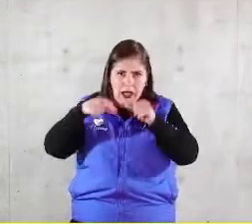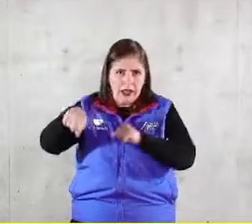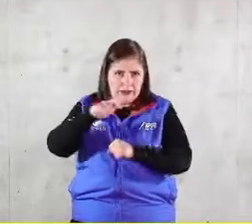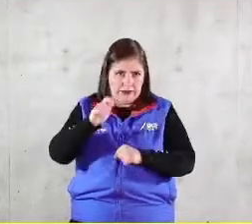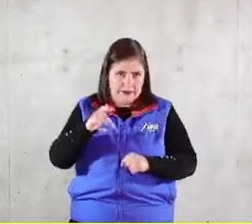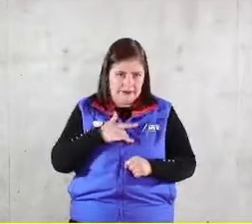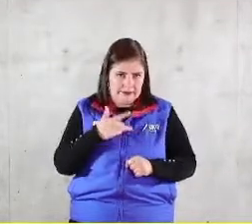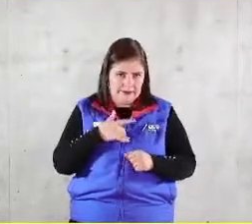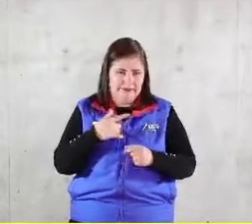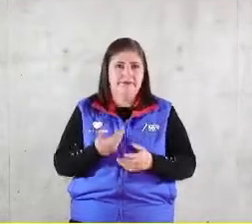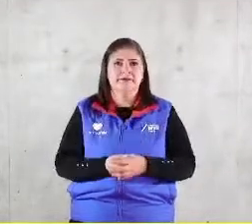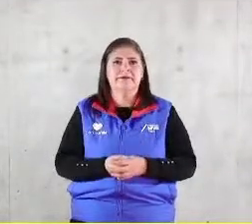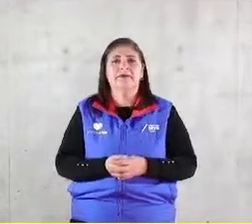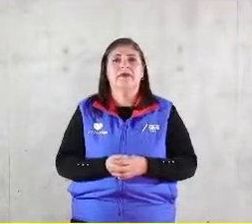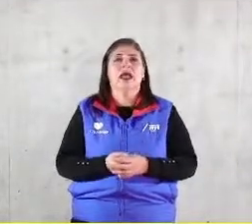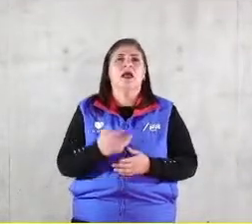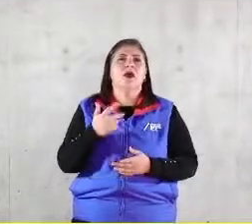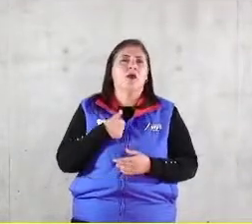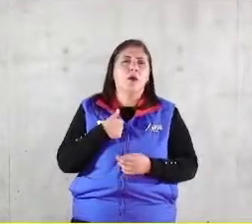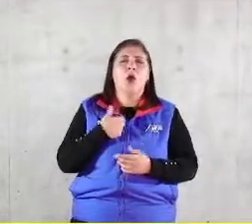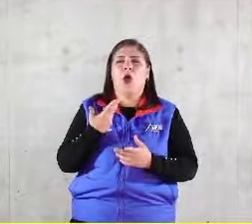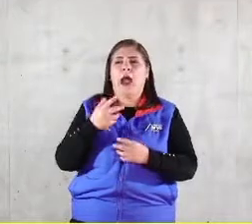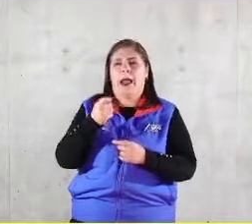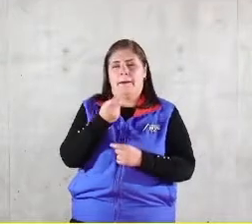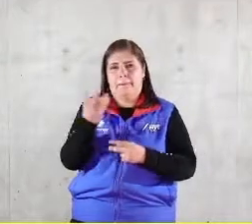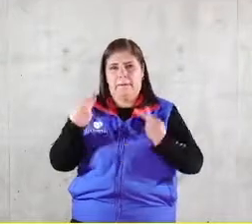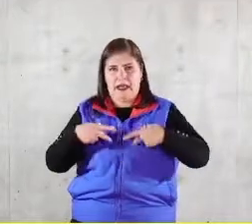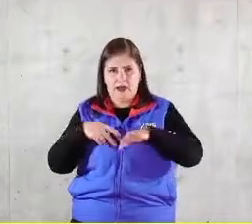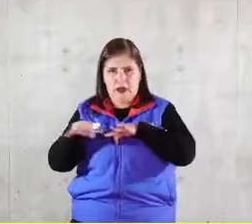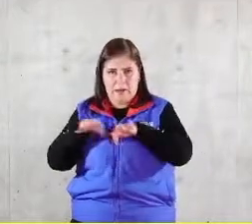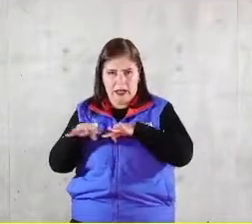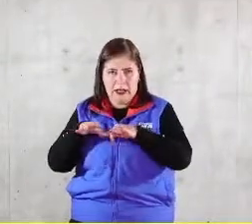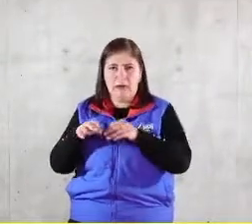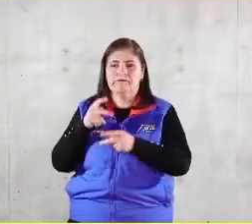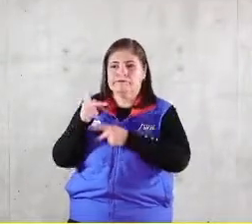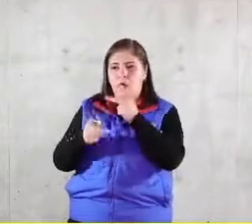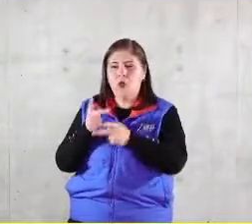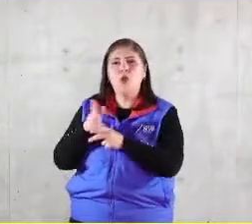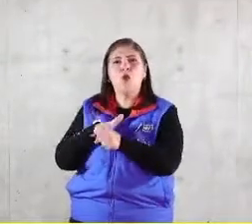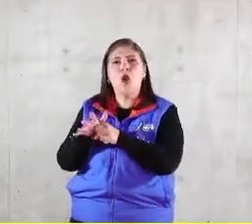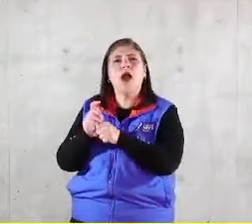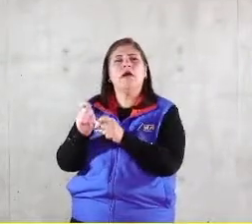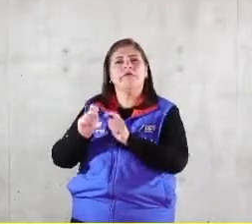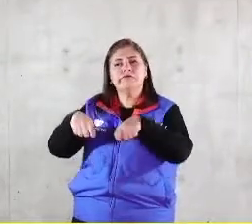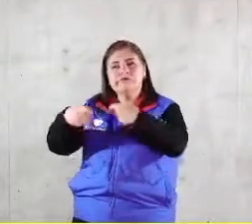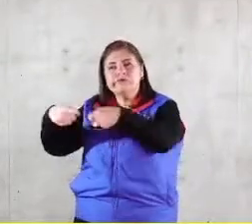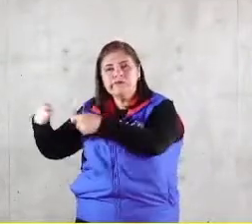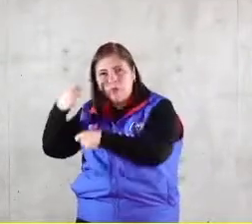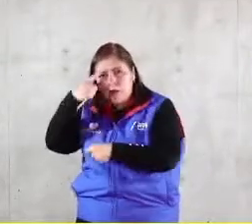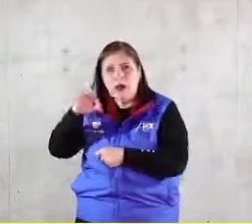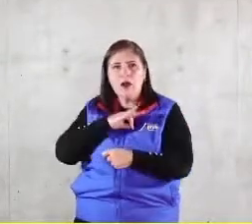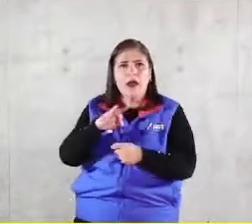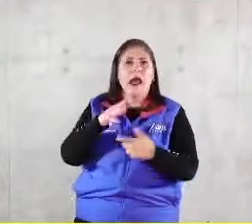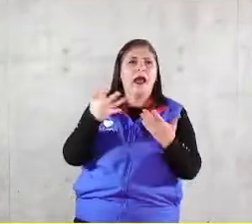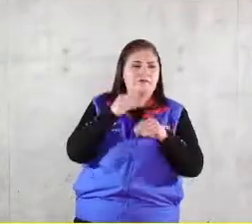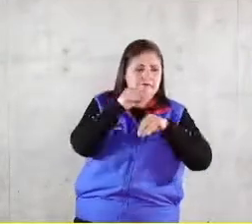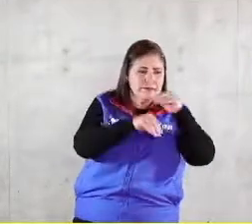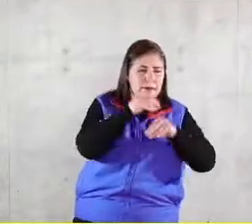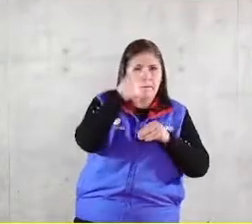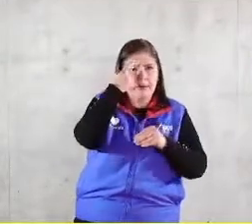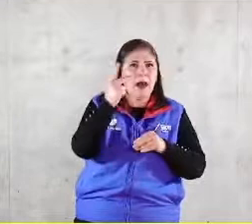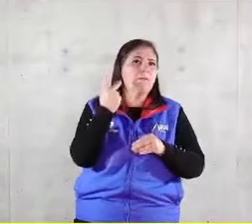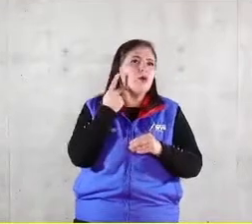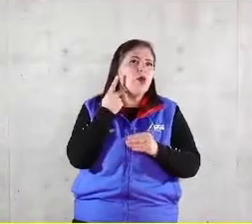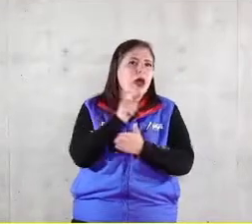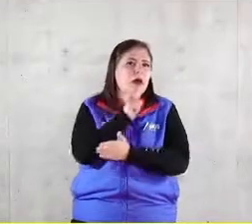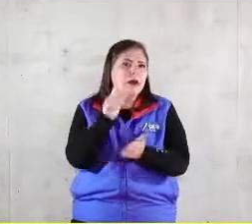en las prestaciones que yo le doy a mis colaboradores para entidades públicas en políticas públicas que he hecho andar para beneficiar